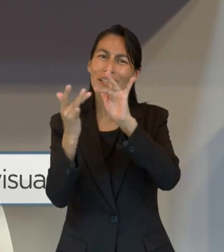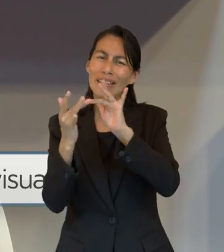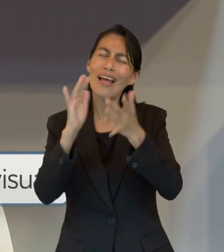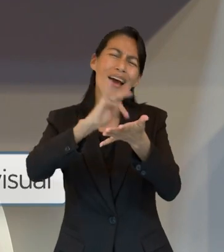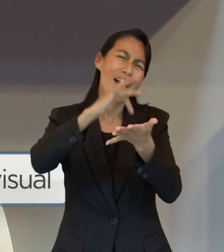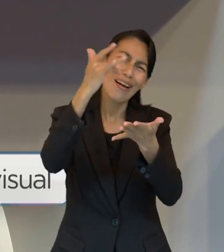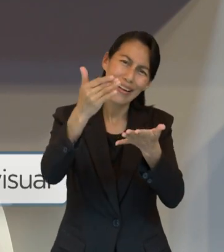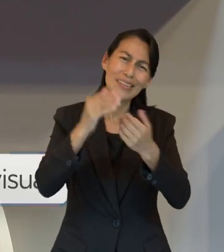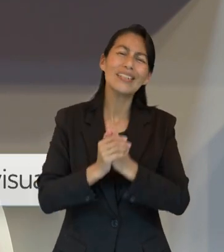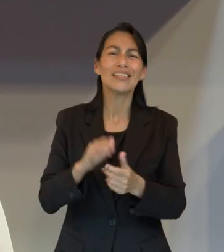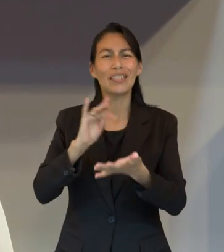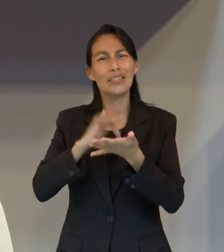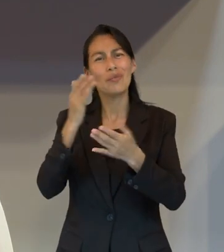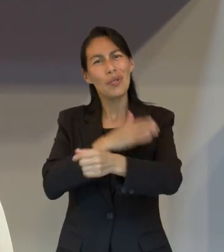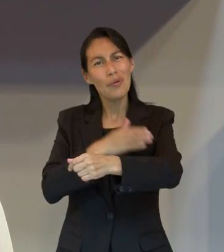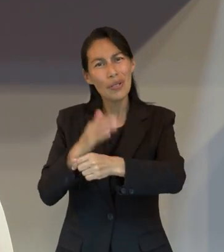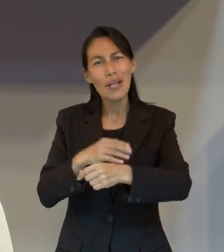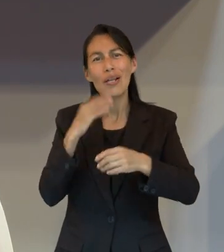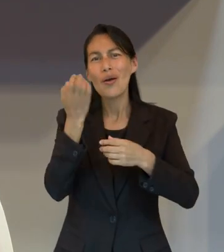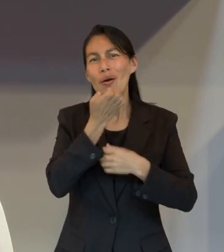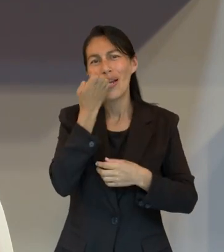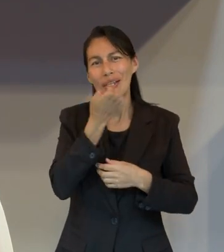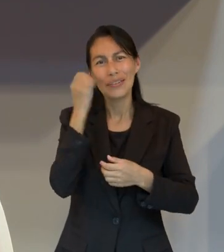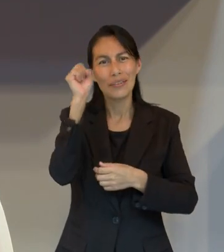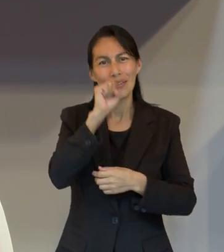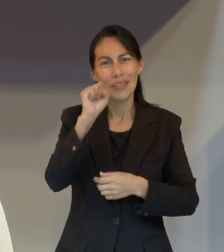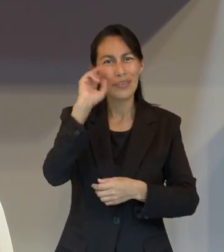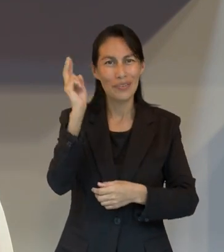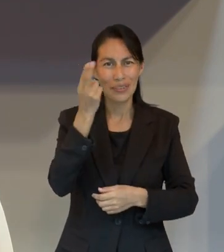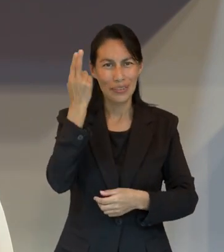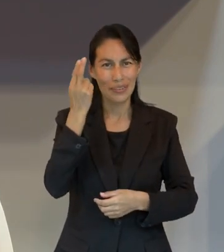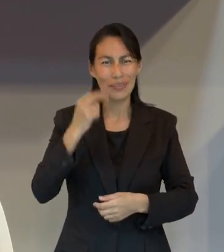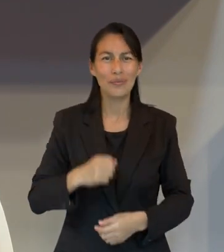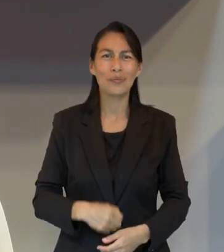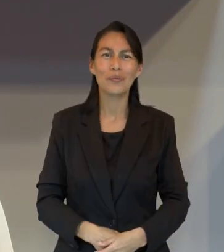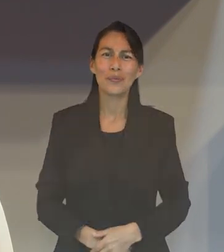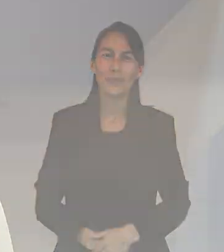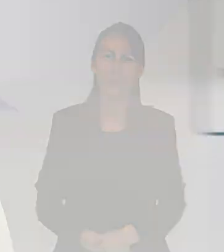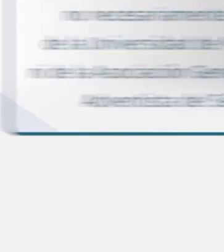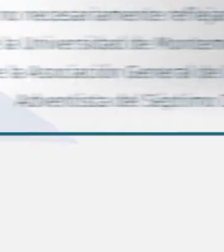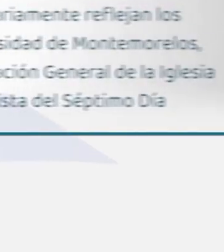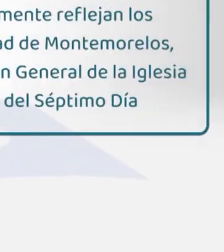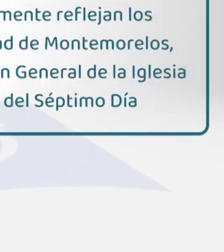pantallas les agradecemos por acompañarnos en este estudio de la escuela sabática universitaria